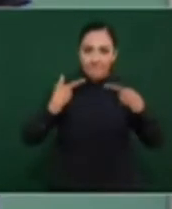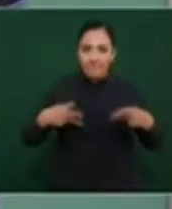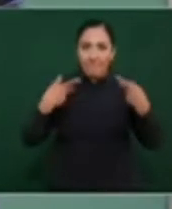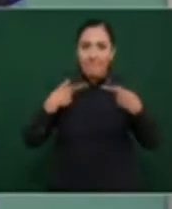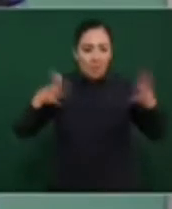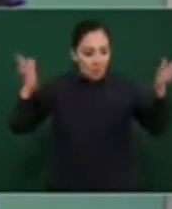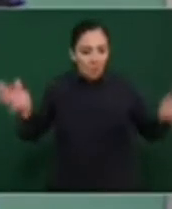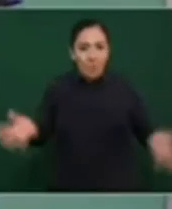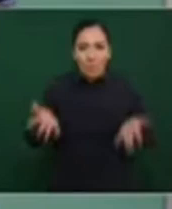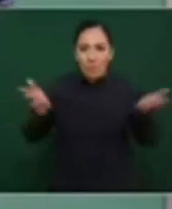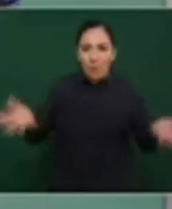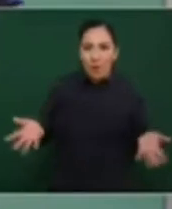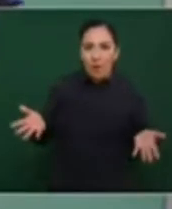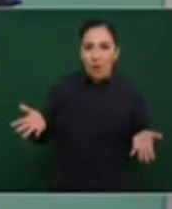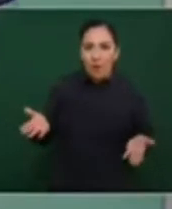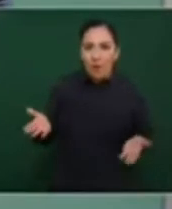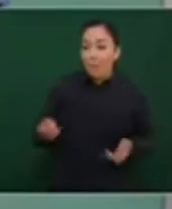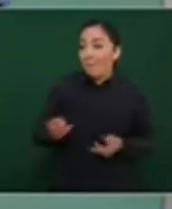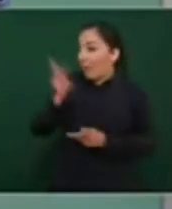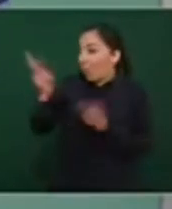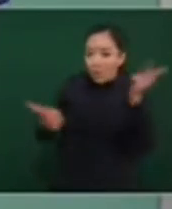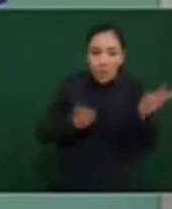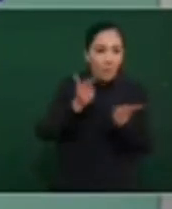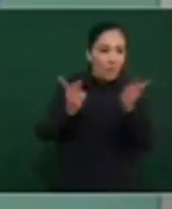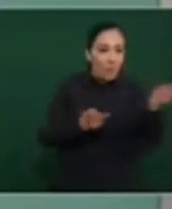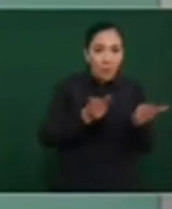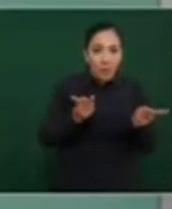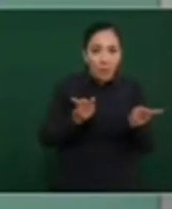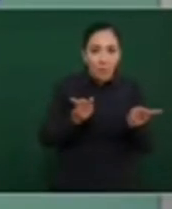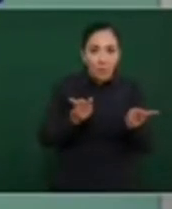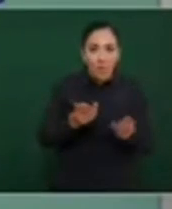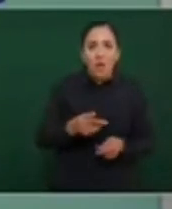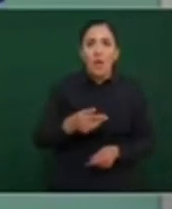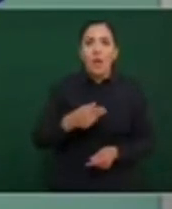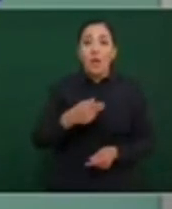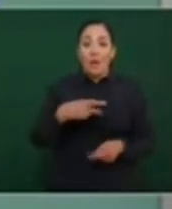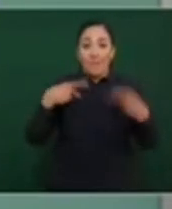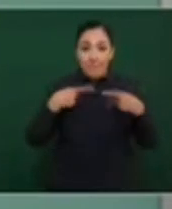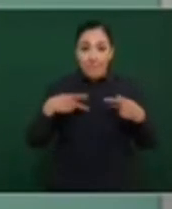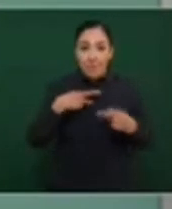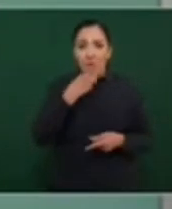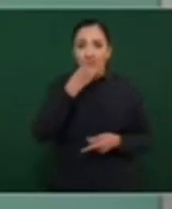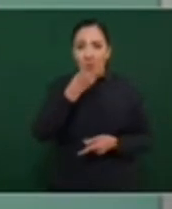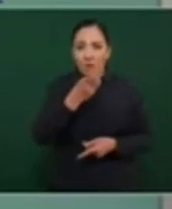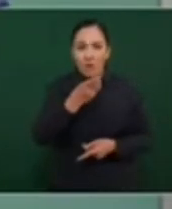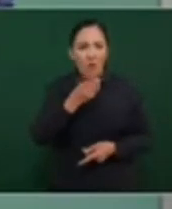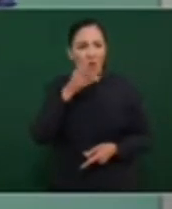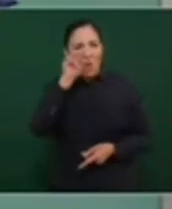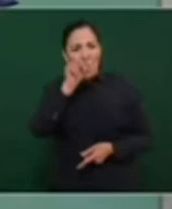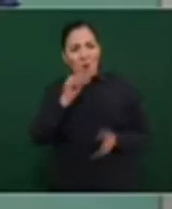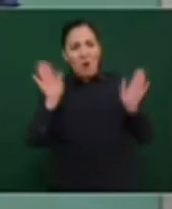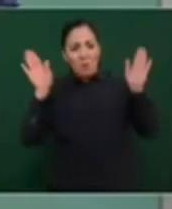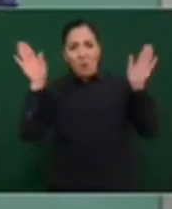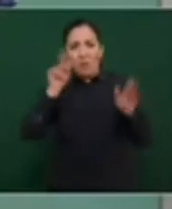se hizo una consulta, dijo la gente, no al aeropuerto de Texcoco,